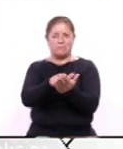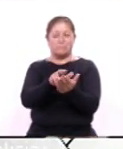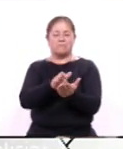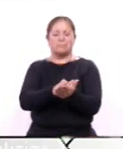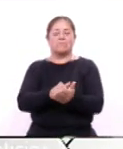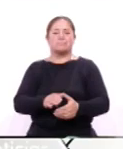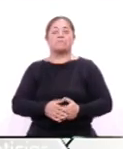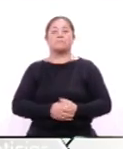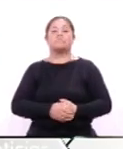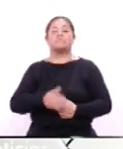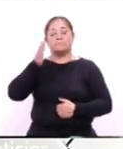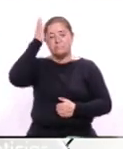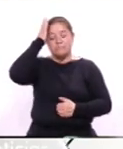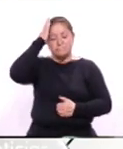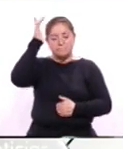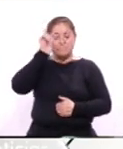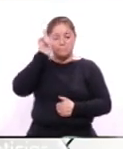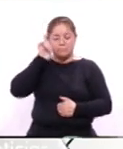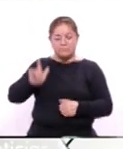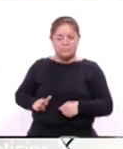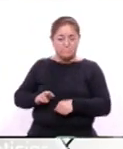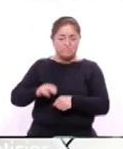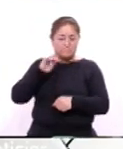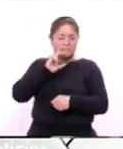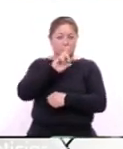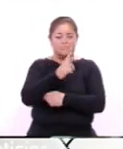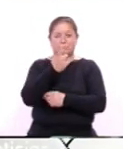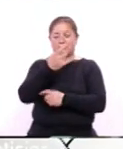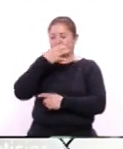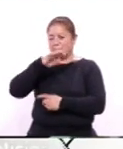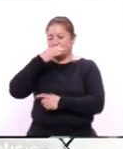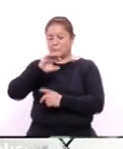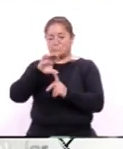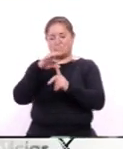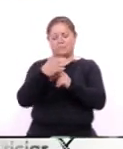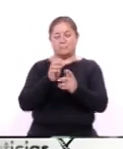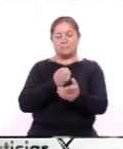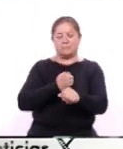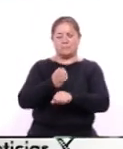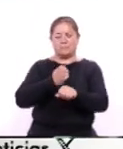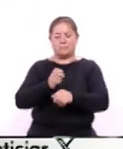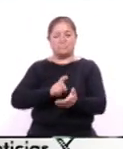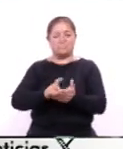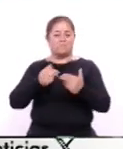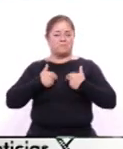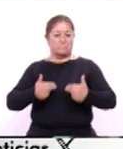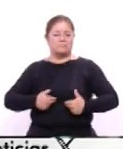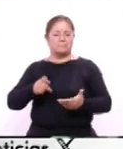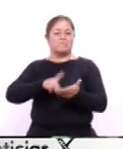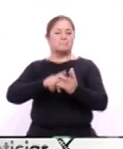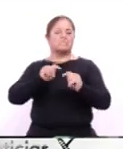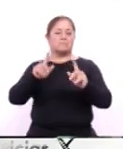Encabeza la gobernadora Lorena Cuellar el 31 aniversario de la Comisión Estatal de Derechos Humanos en Tlaxcala